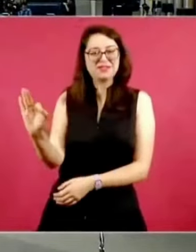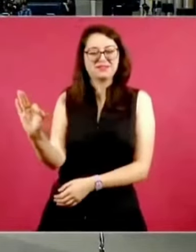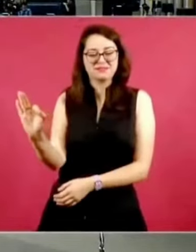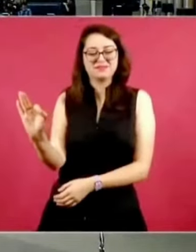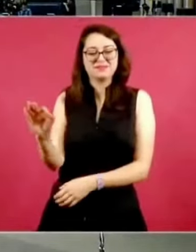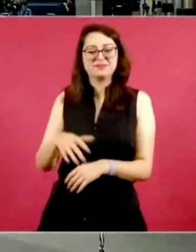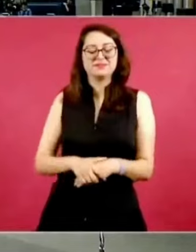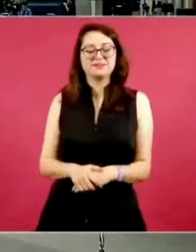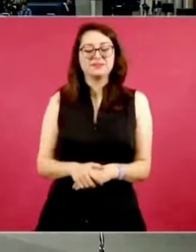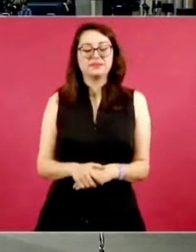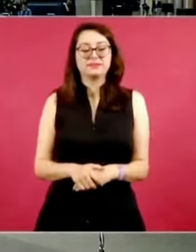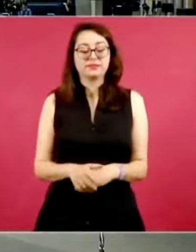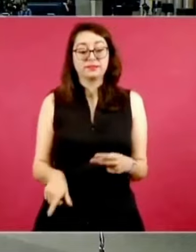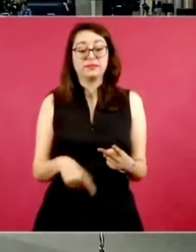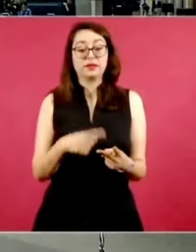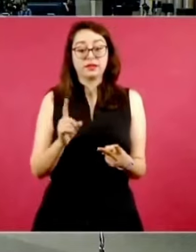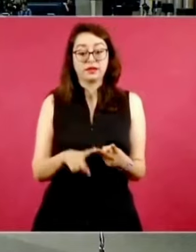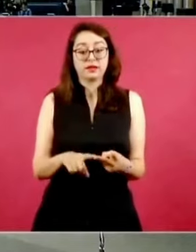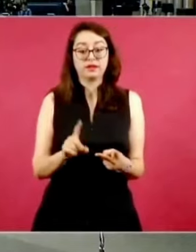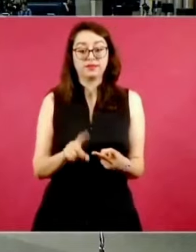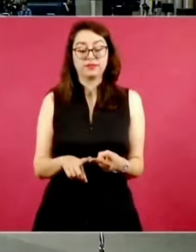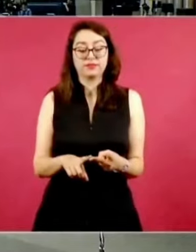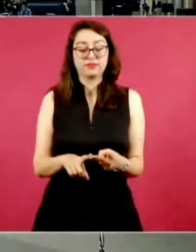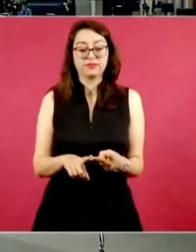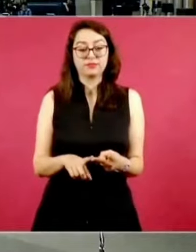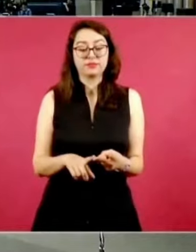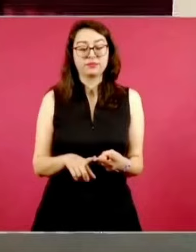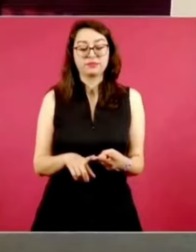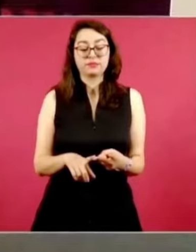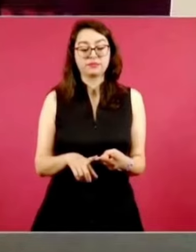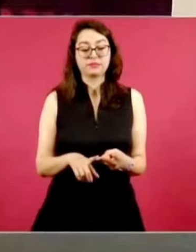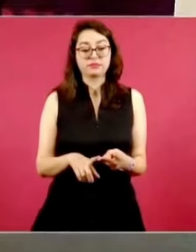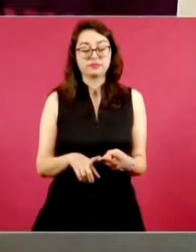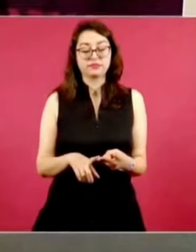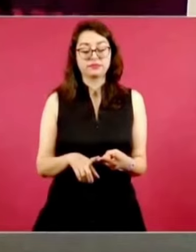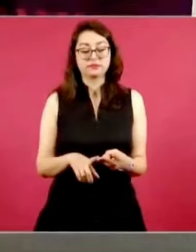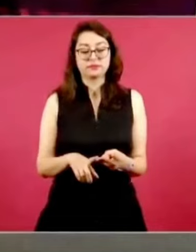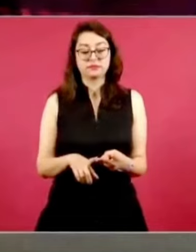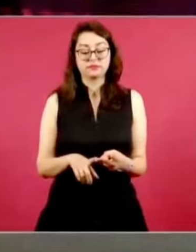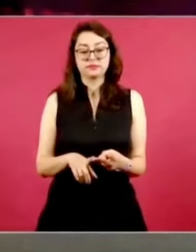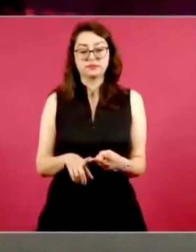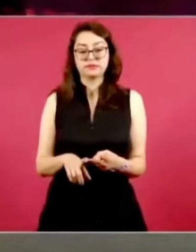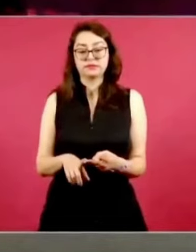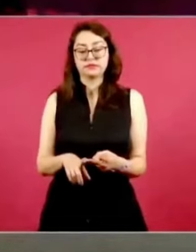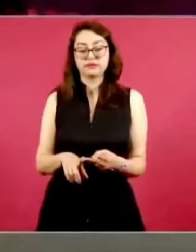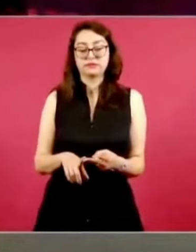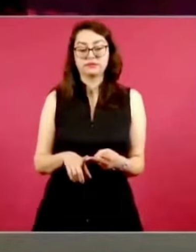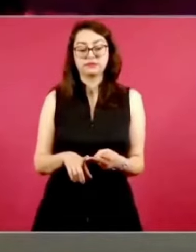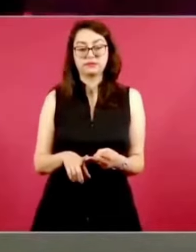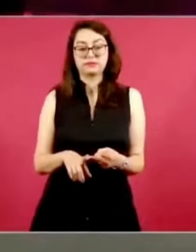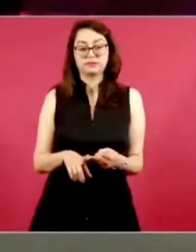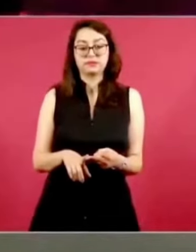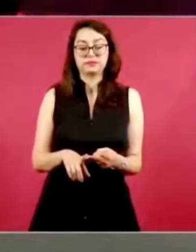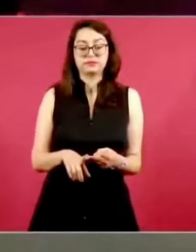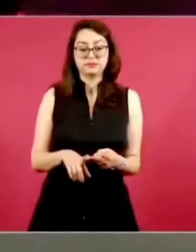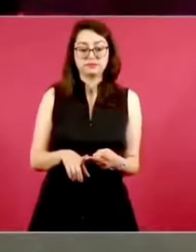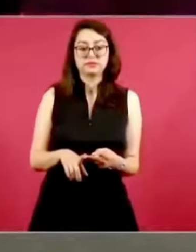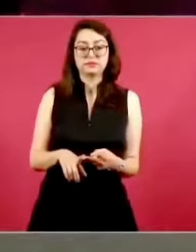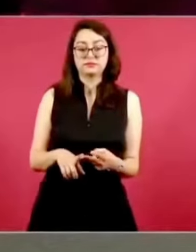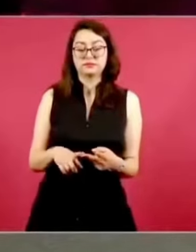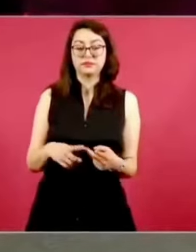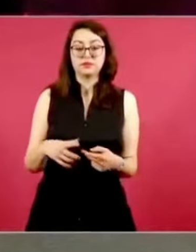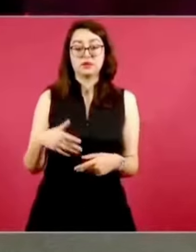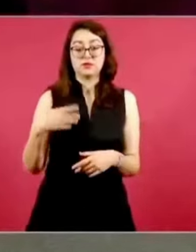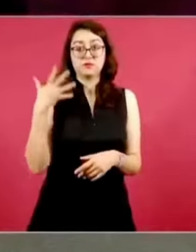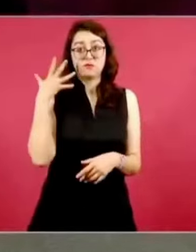Vamos a tener más posibilidades de que no aumente el precio